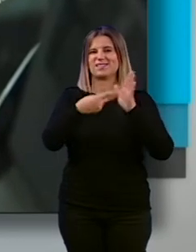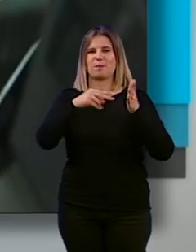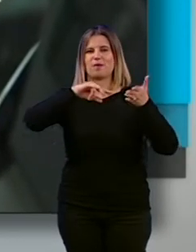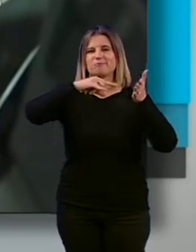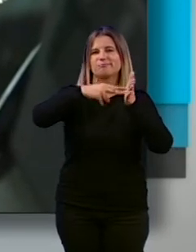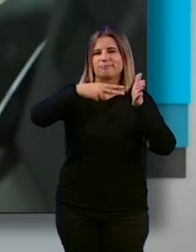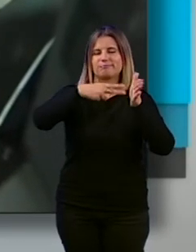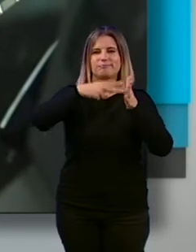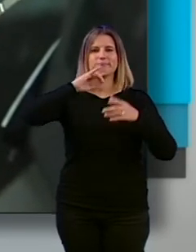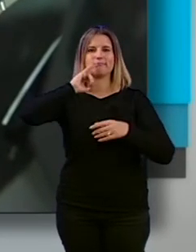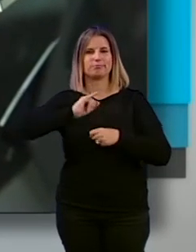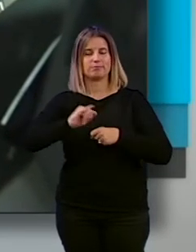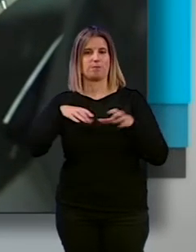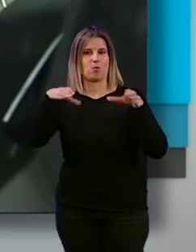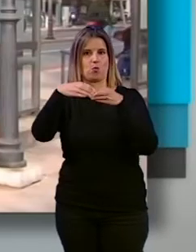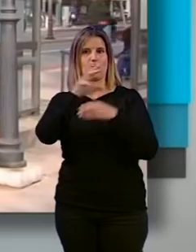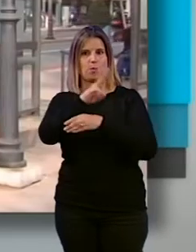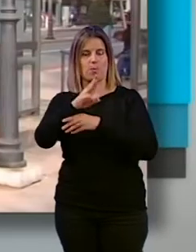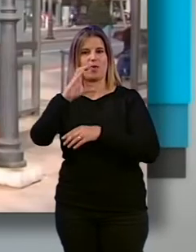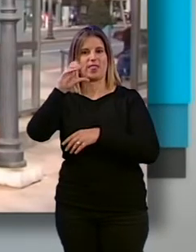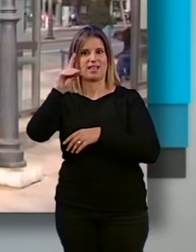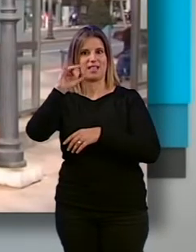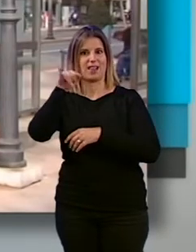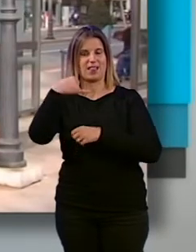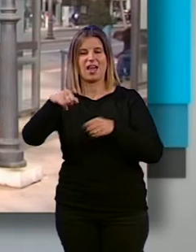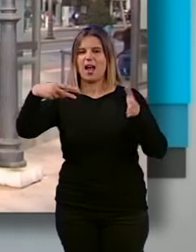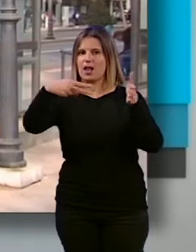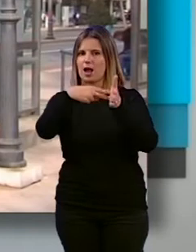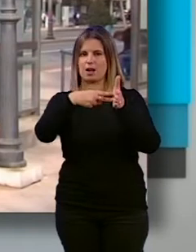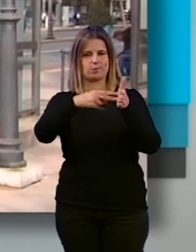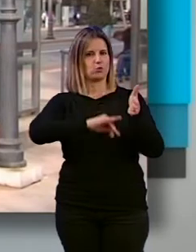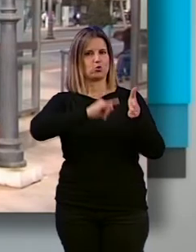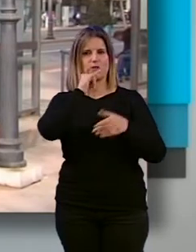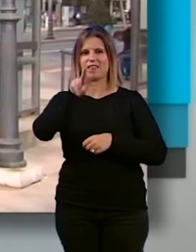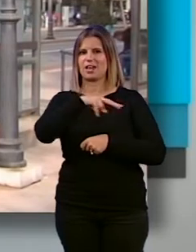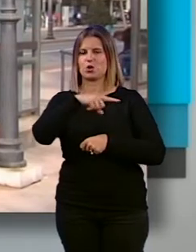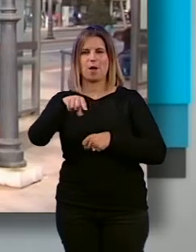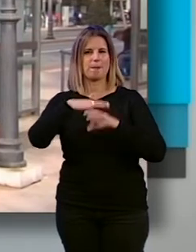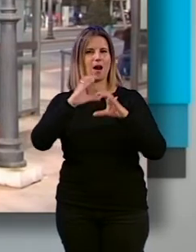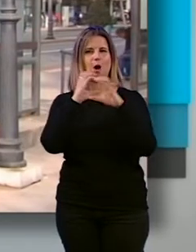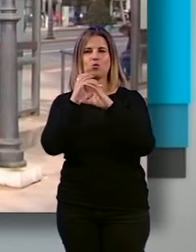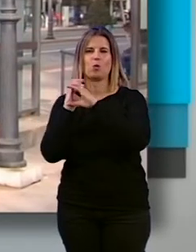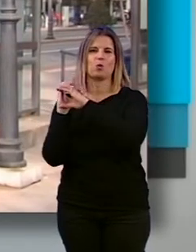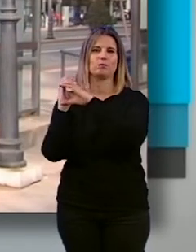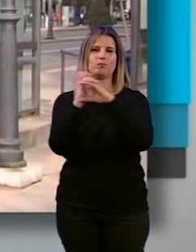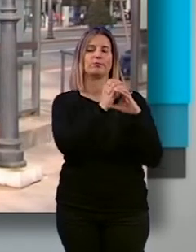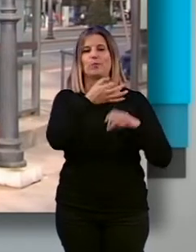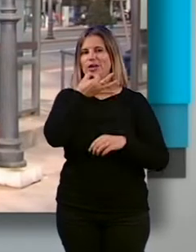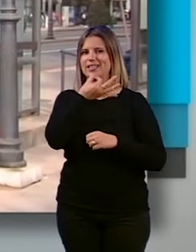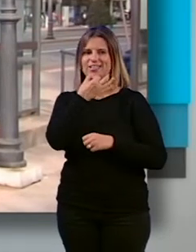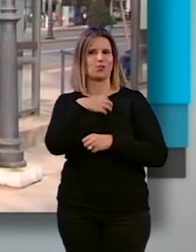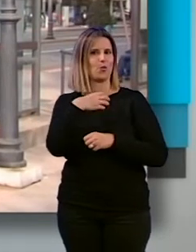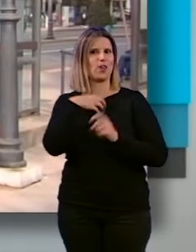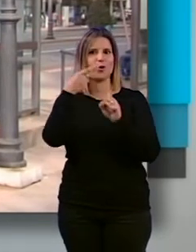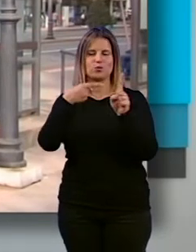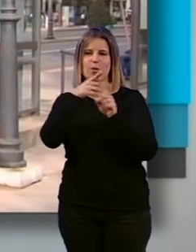explicado el portavoz del Grupo Popular, César Díaz. Esa carga no es suficiente para poder prestar el servicio por la tarde, pero lo que